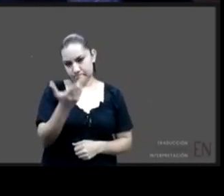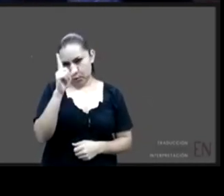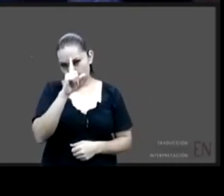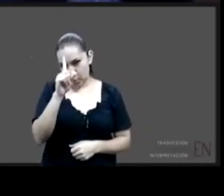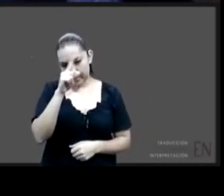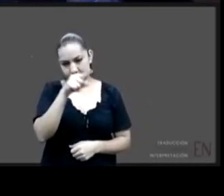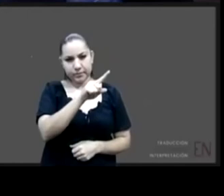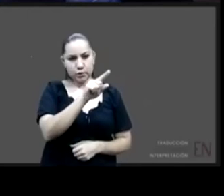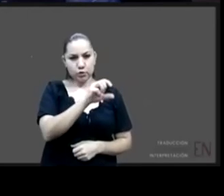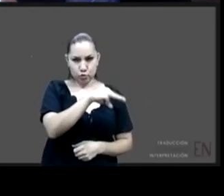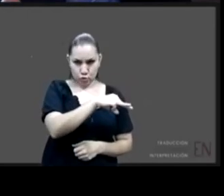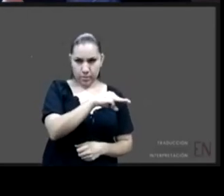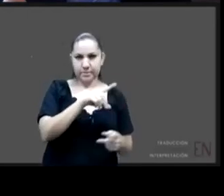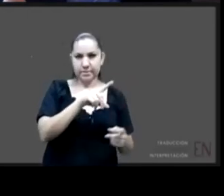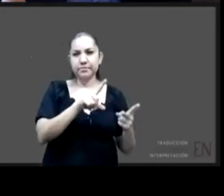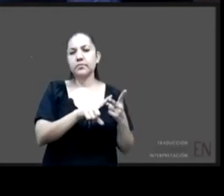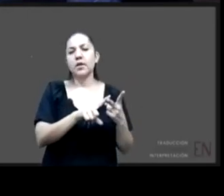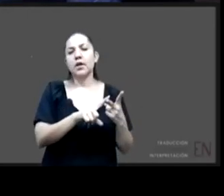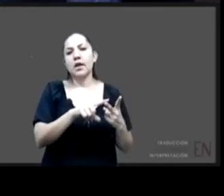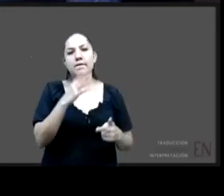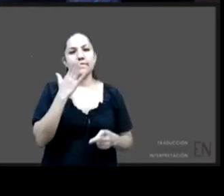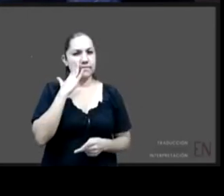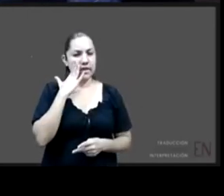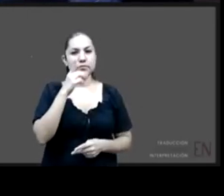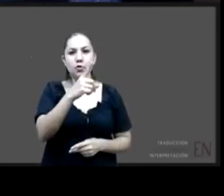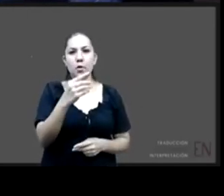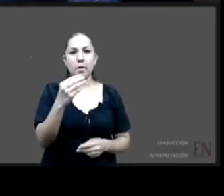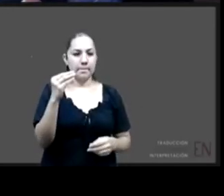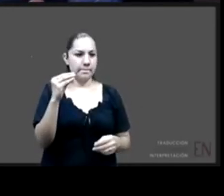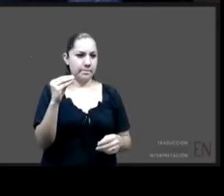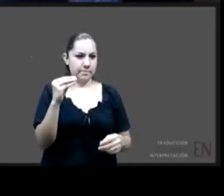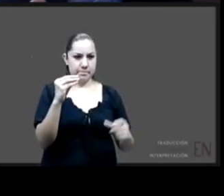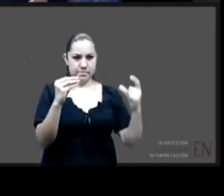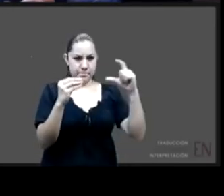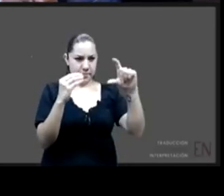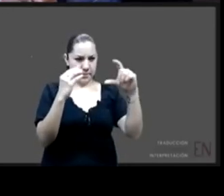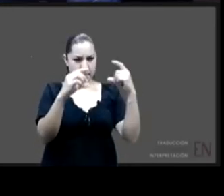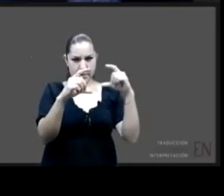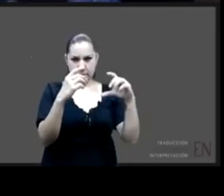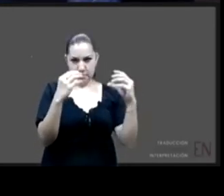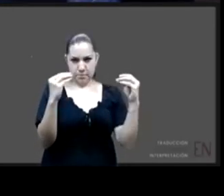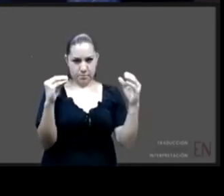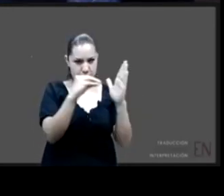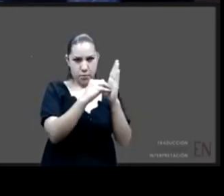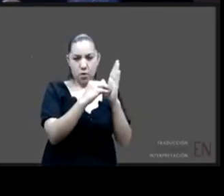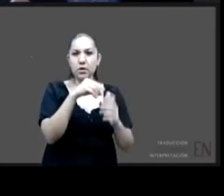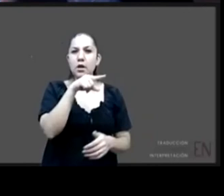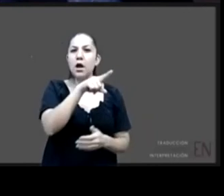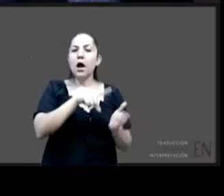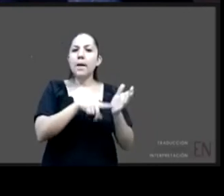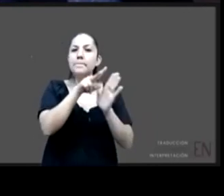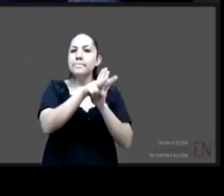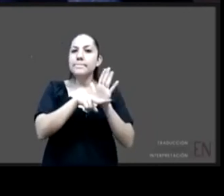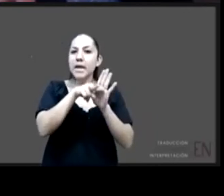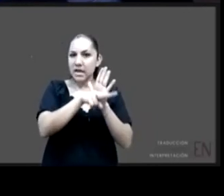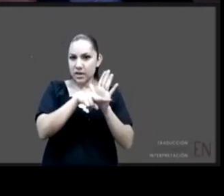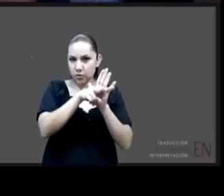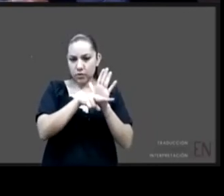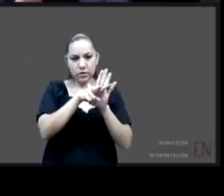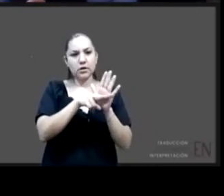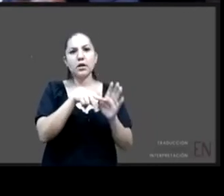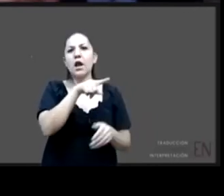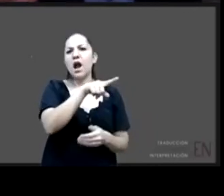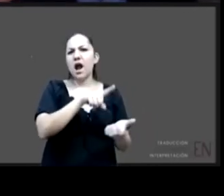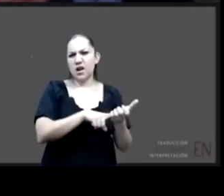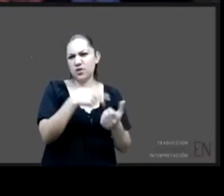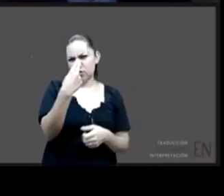liga a una película que se llama En Buenas Manos hicimos 40 conversatorios en el mes de marzo justo